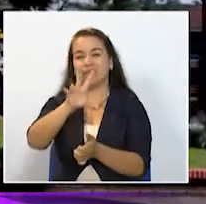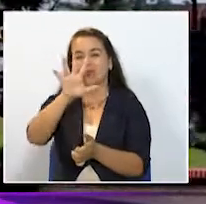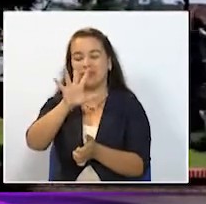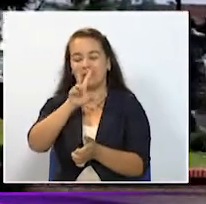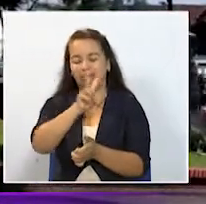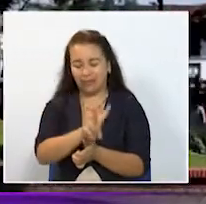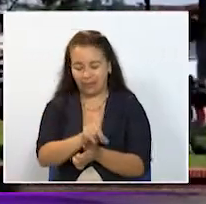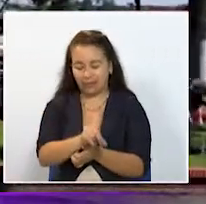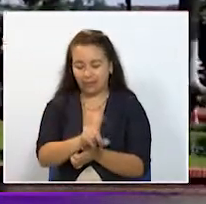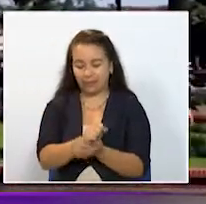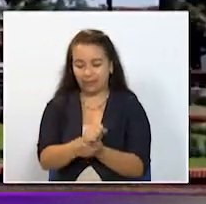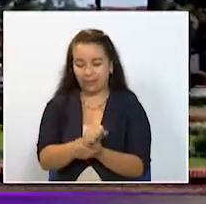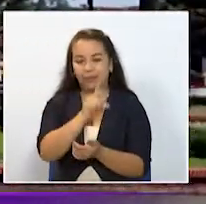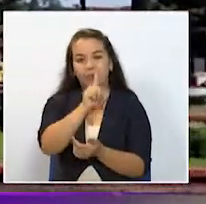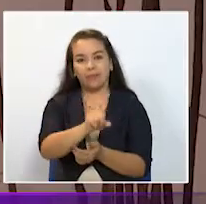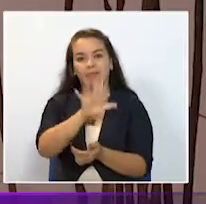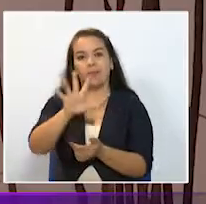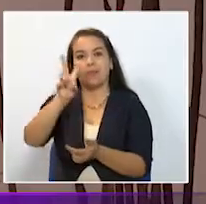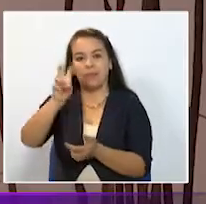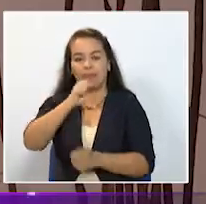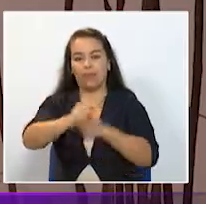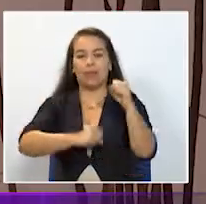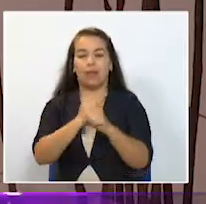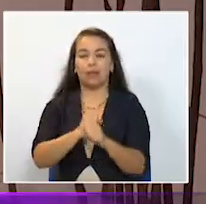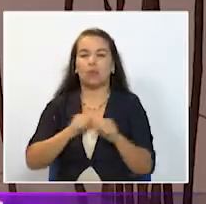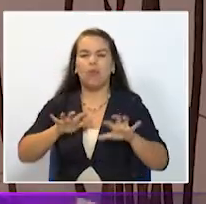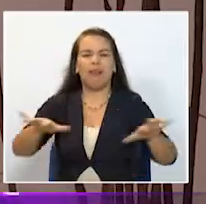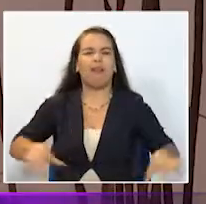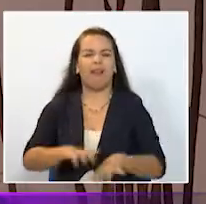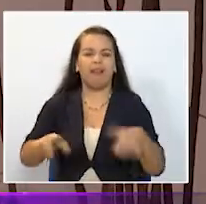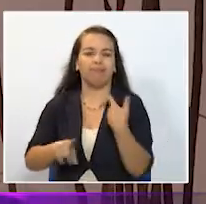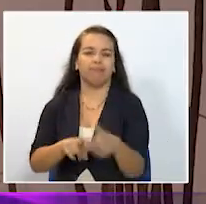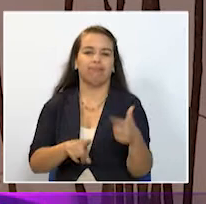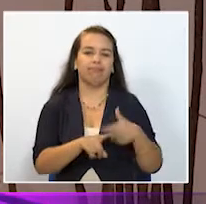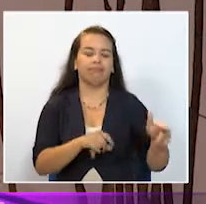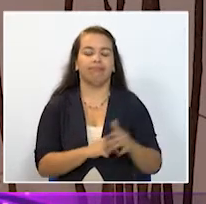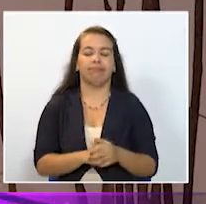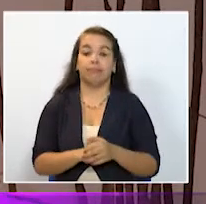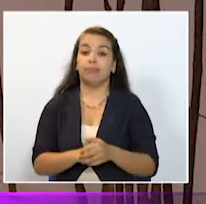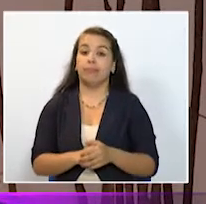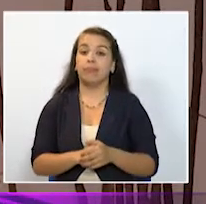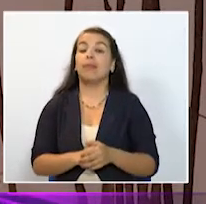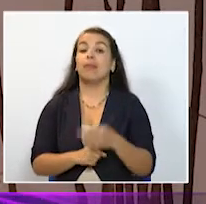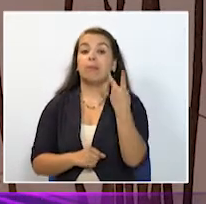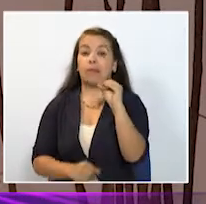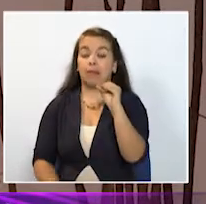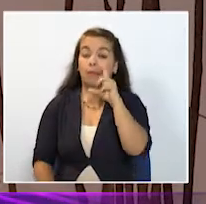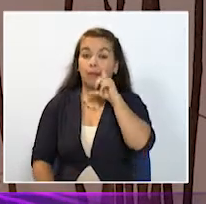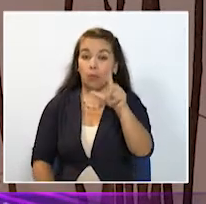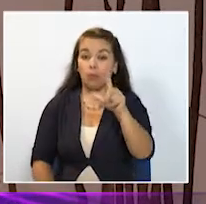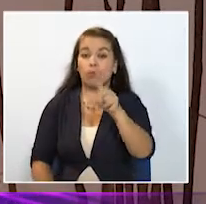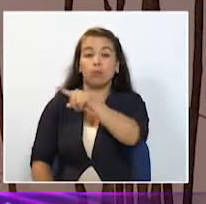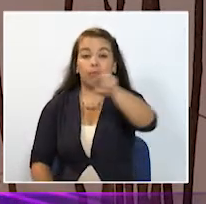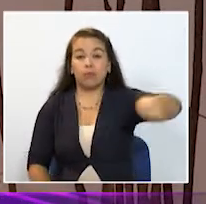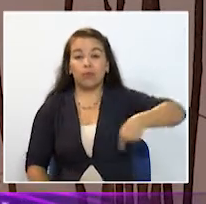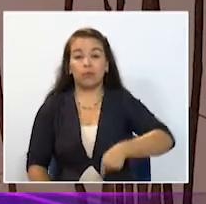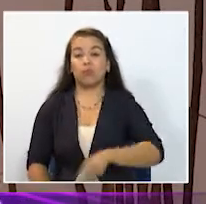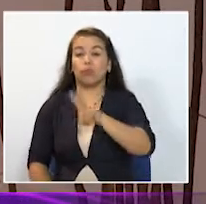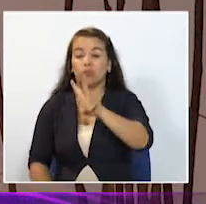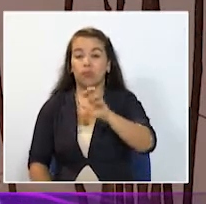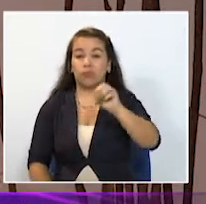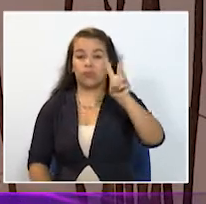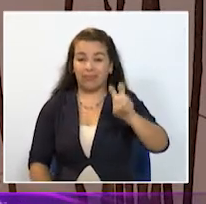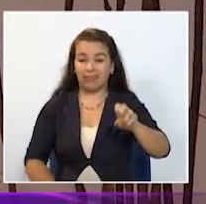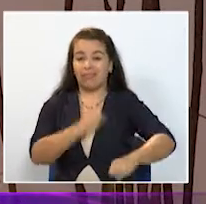fundación con varias actividades El día 20 de julio en la celebración de los 207 años de